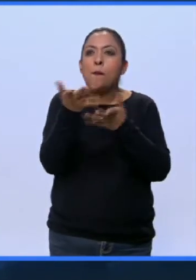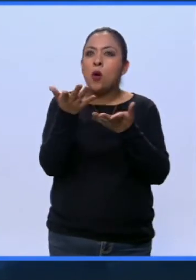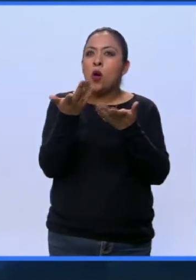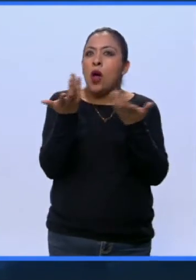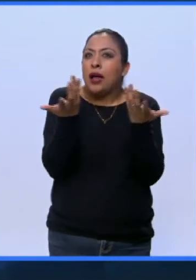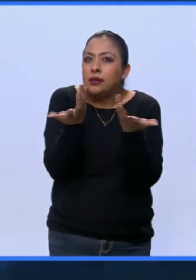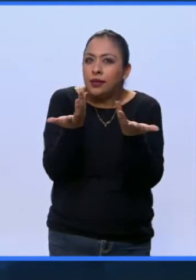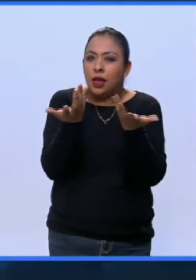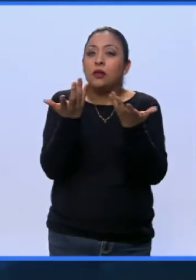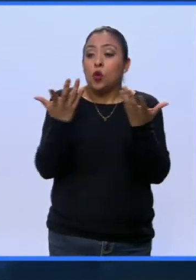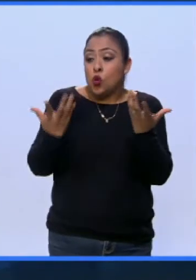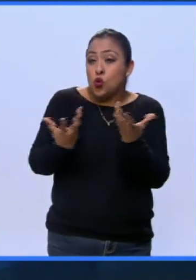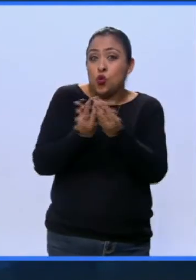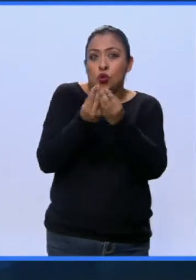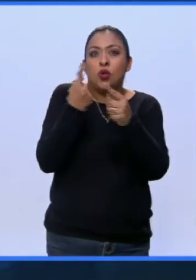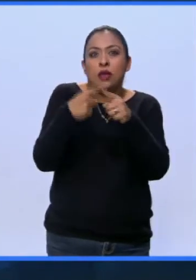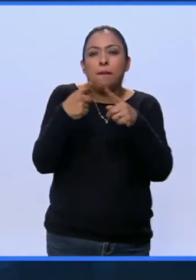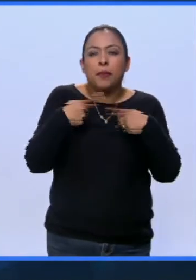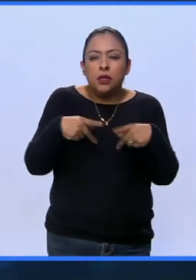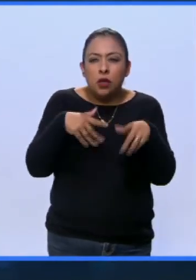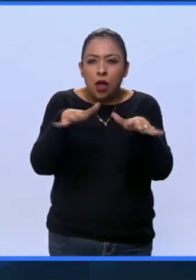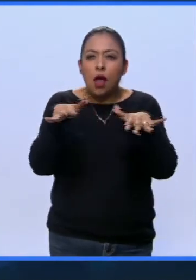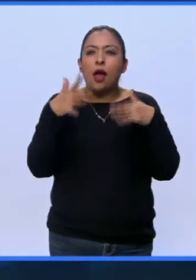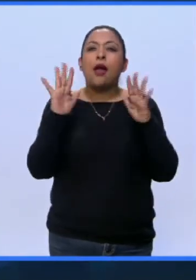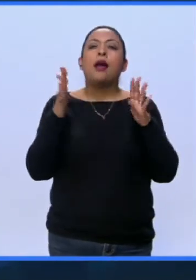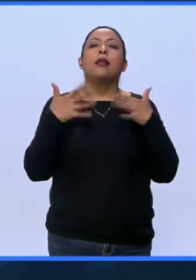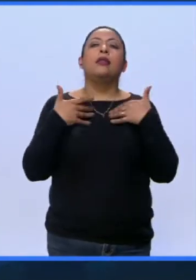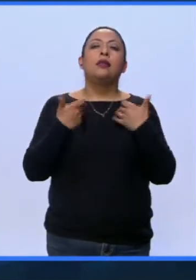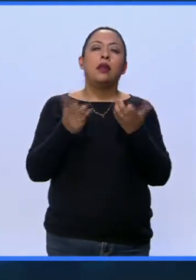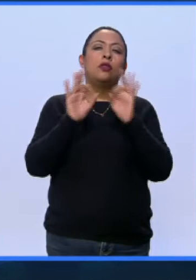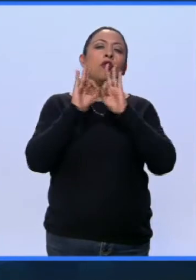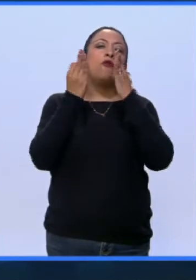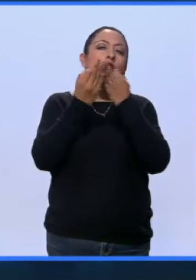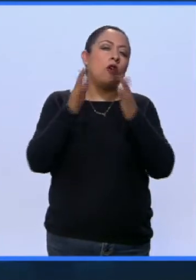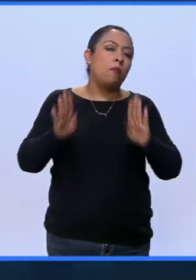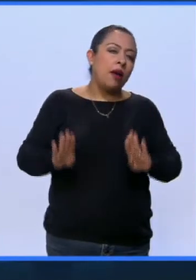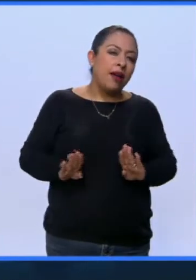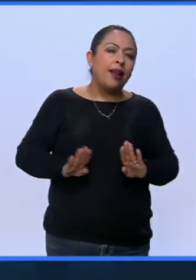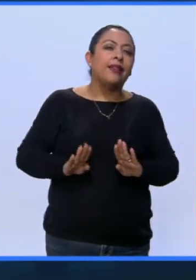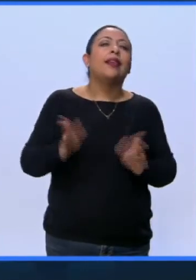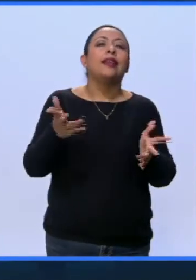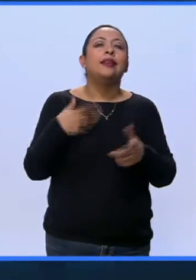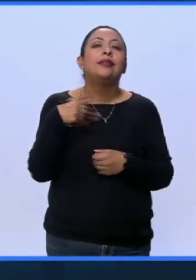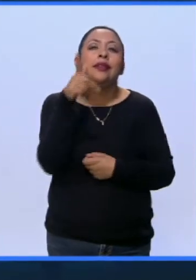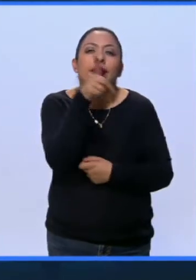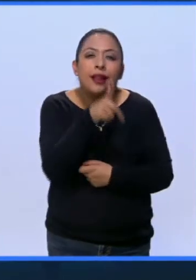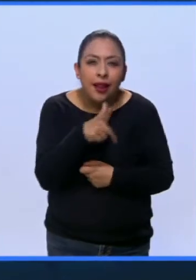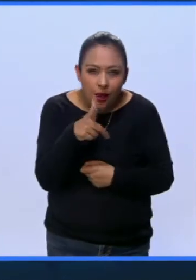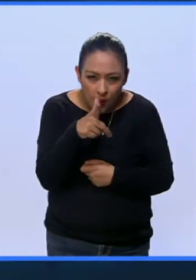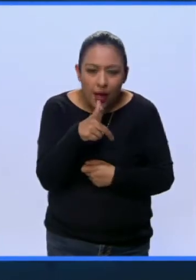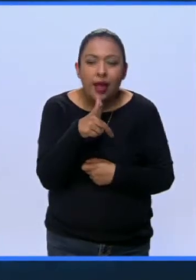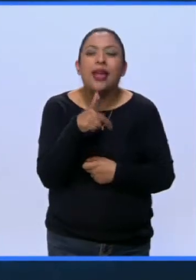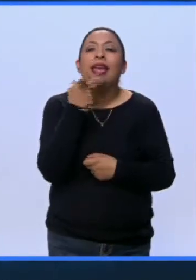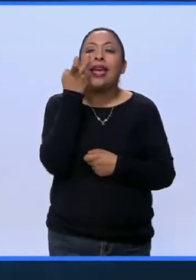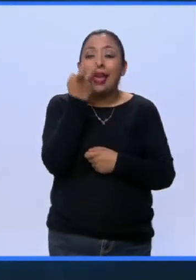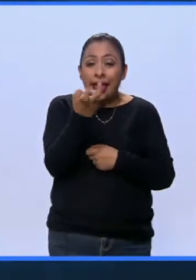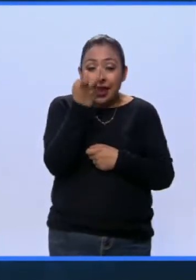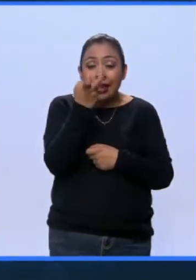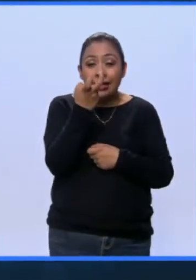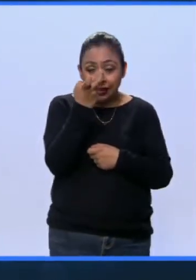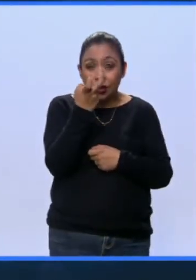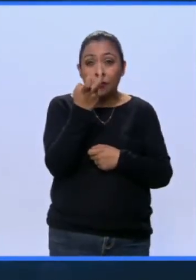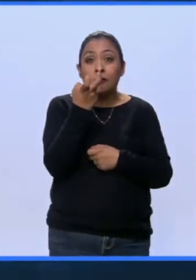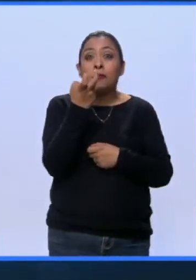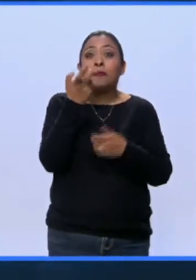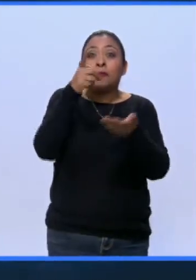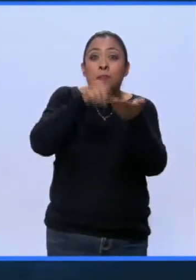junto con ellos el público fue entendiendo el lenguaje, porque es un lenguaje. Y fue justo a partir de darse cuenta que